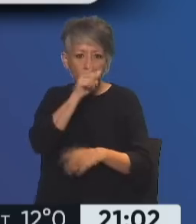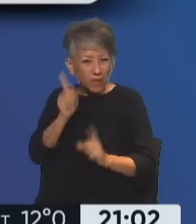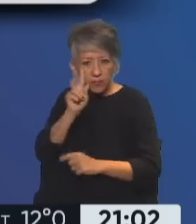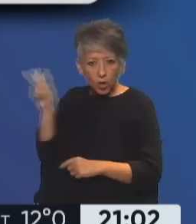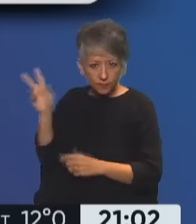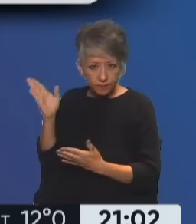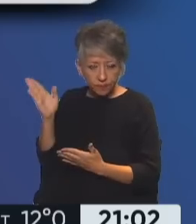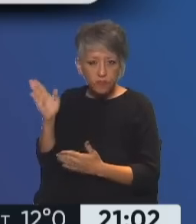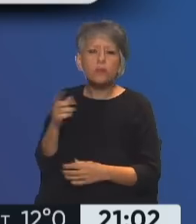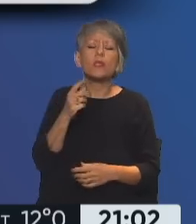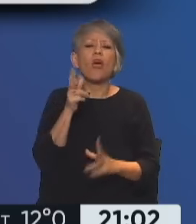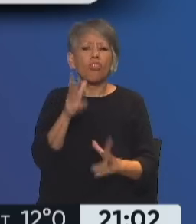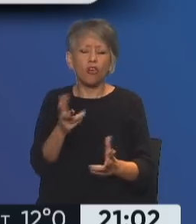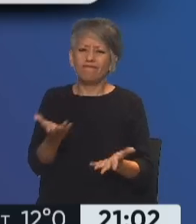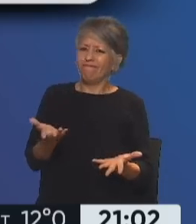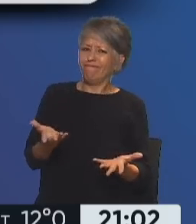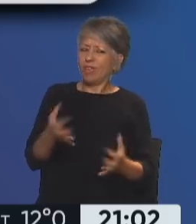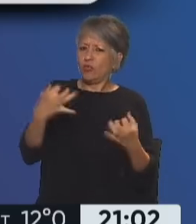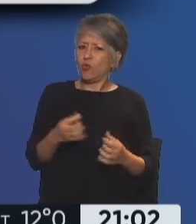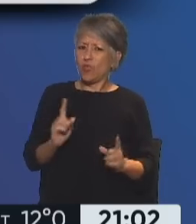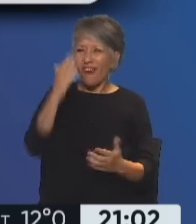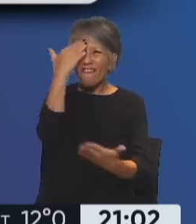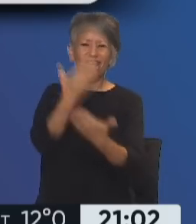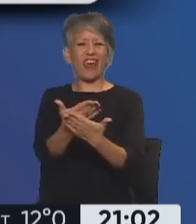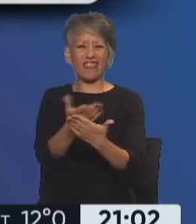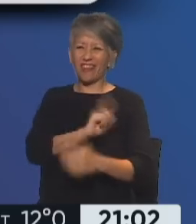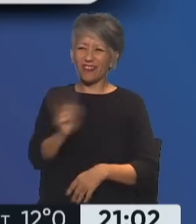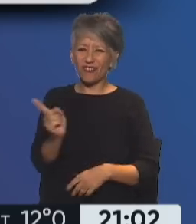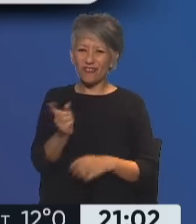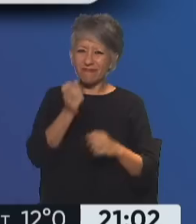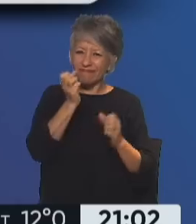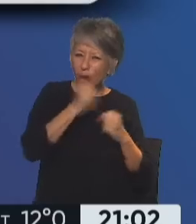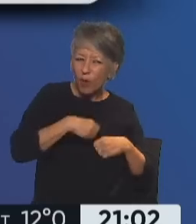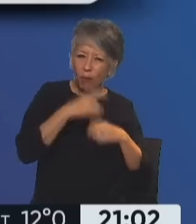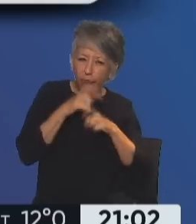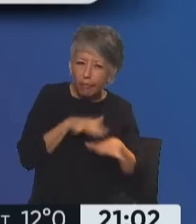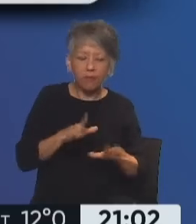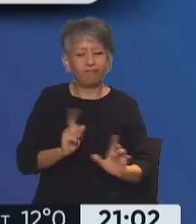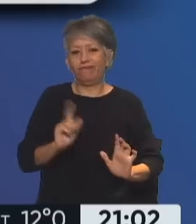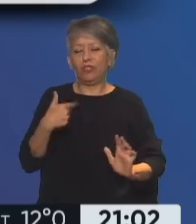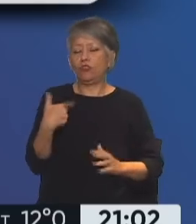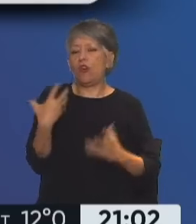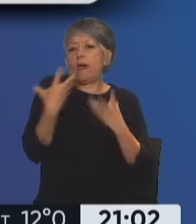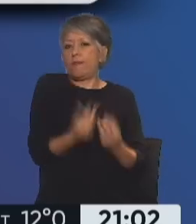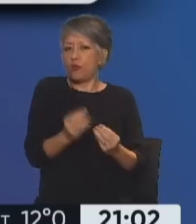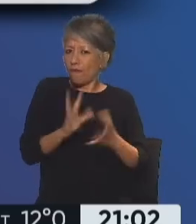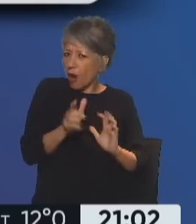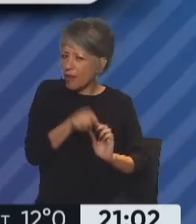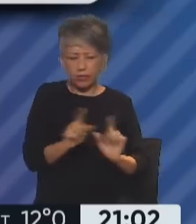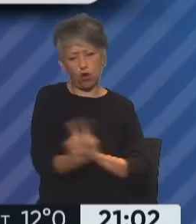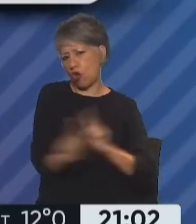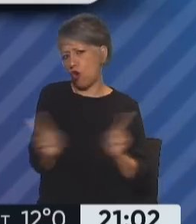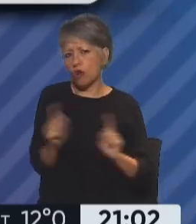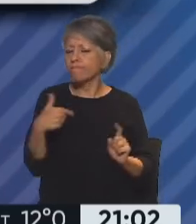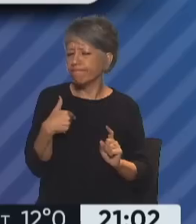pantalla, es éticamente reprochable hablar en off, en desmedro de otro, así siempre lo he expresado públicamente, no avalo estos procederes y comparto el